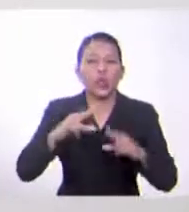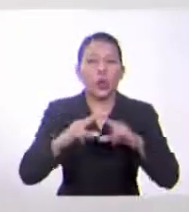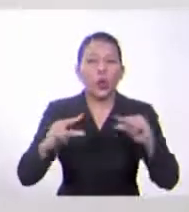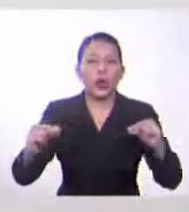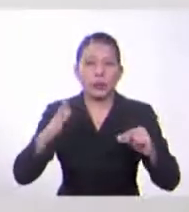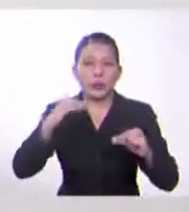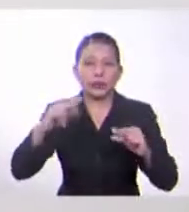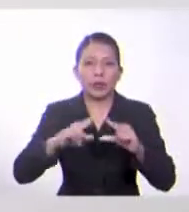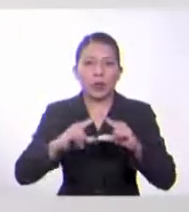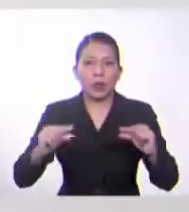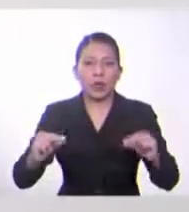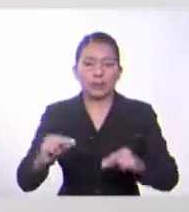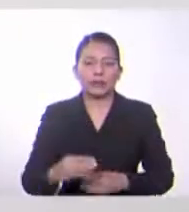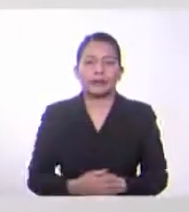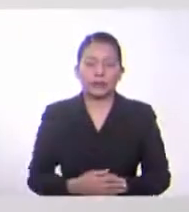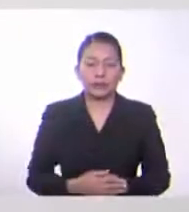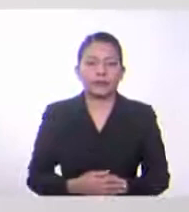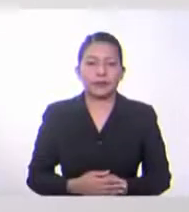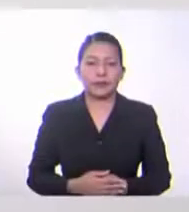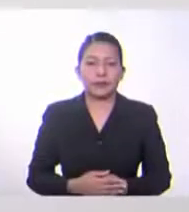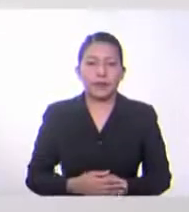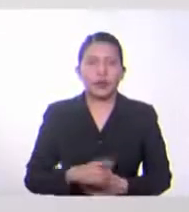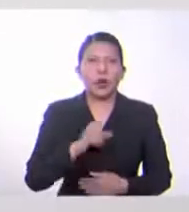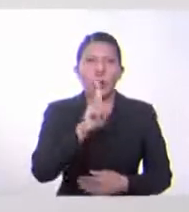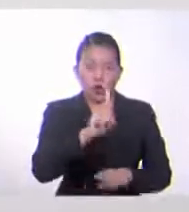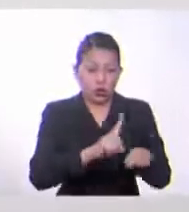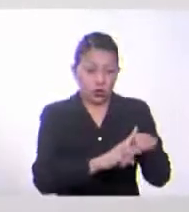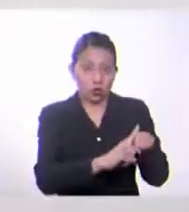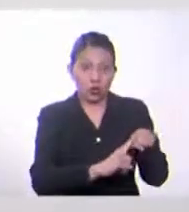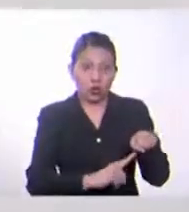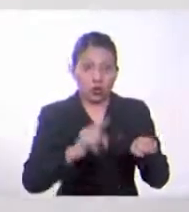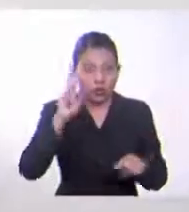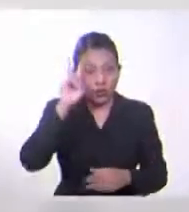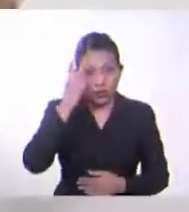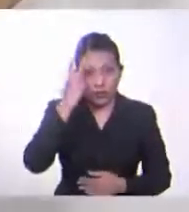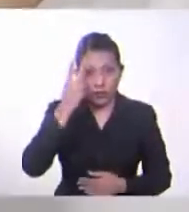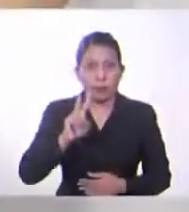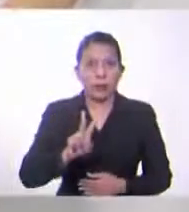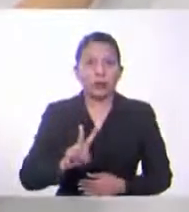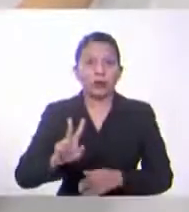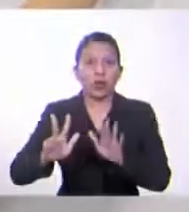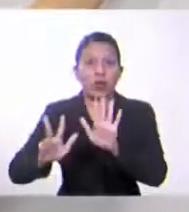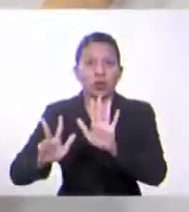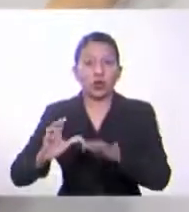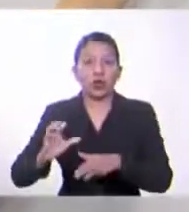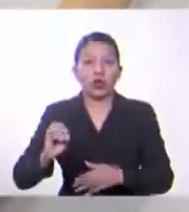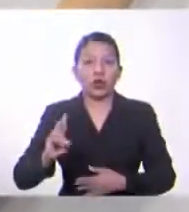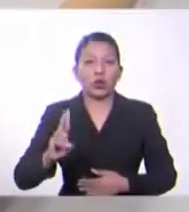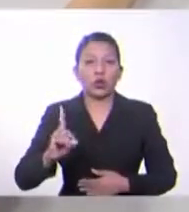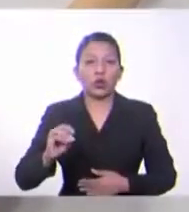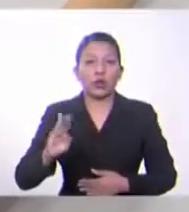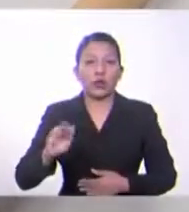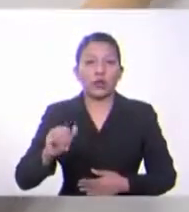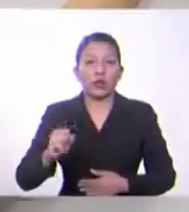Para el caso de Nicaragua, un dólar equivale a 28 córdobas. Así que, divido entre 28.